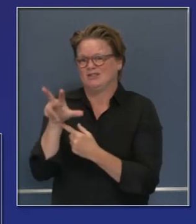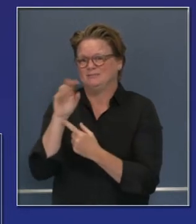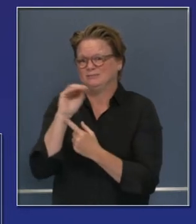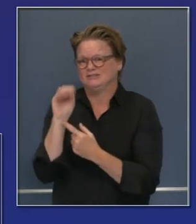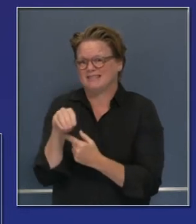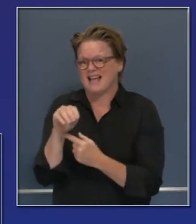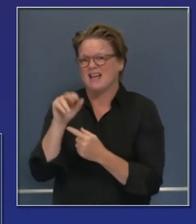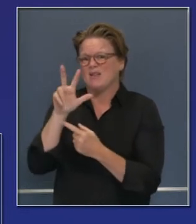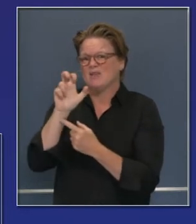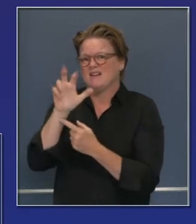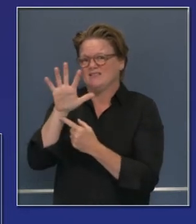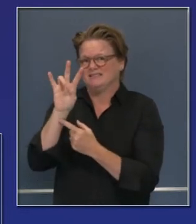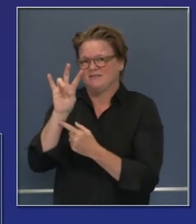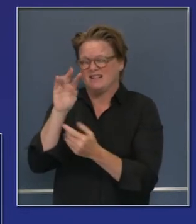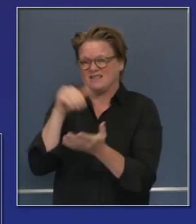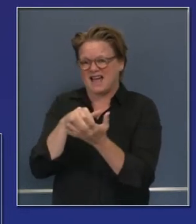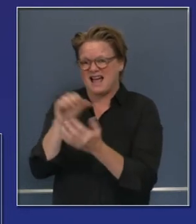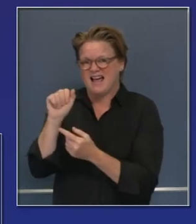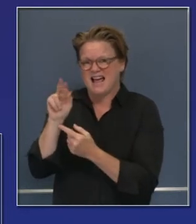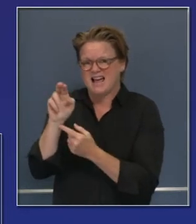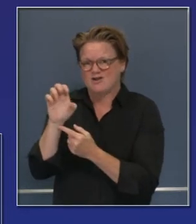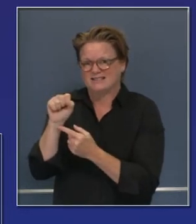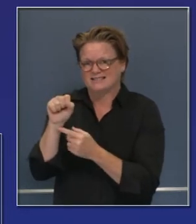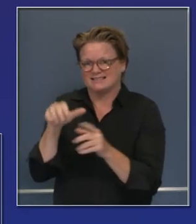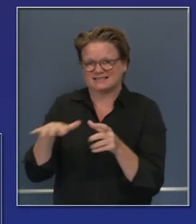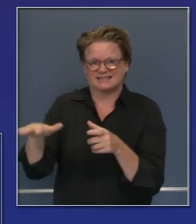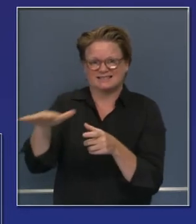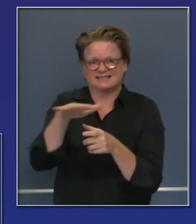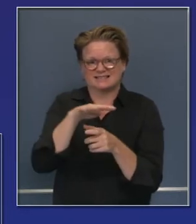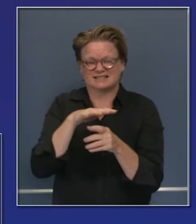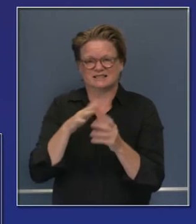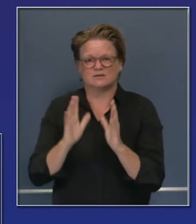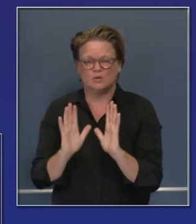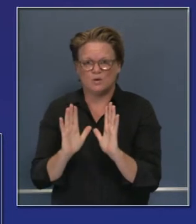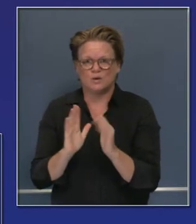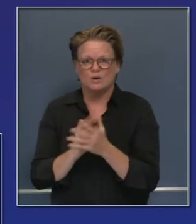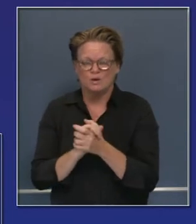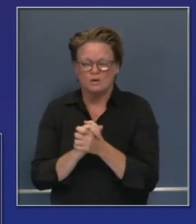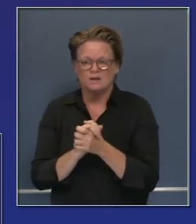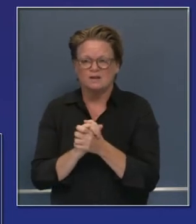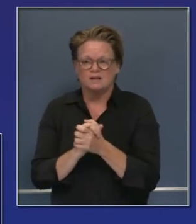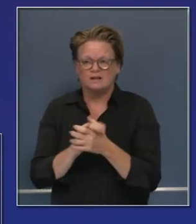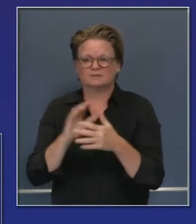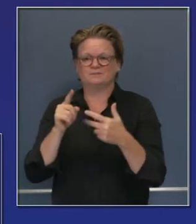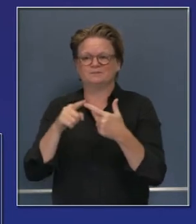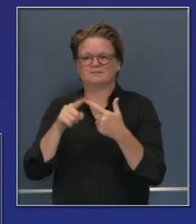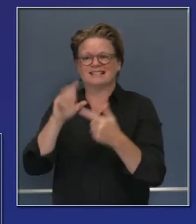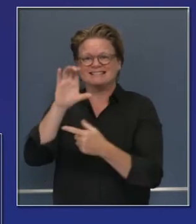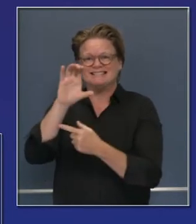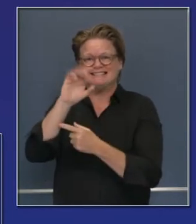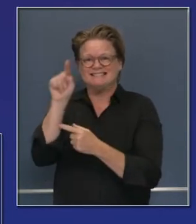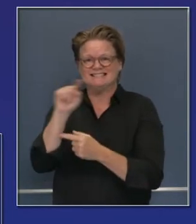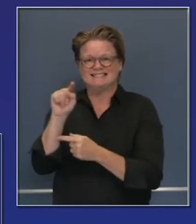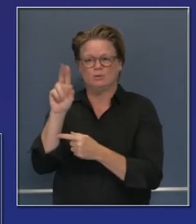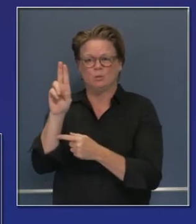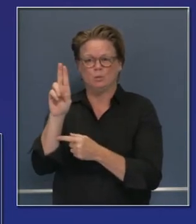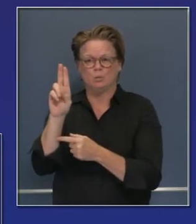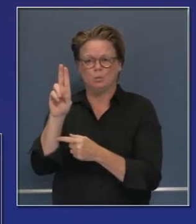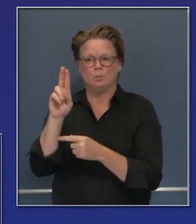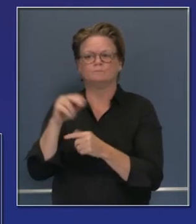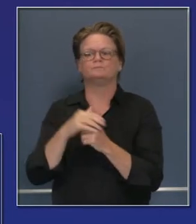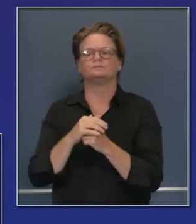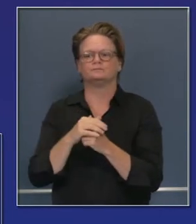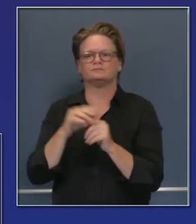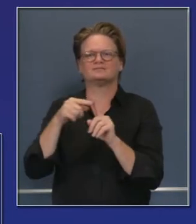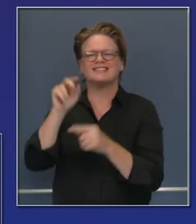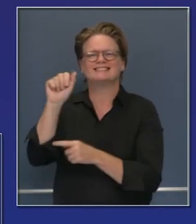la misma cantidad de acres quemados, 357,000. El incendio de CZU, el complejo de incendios CZU